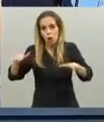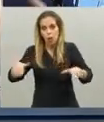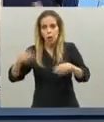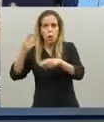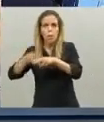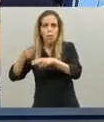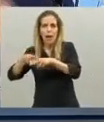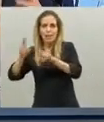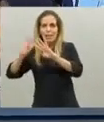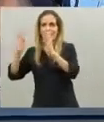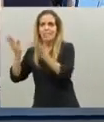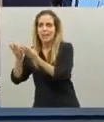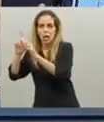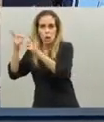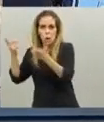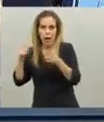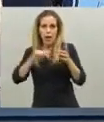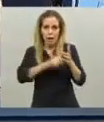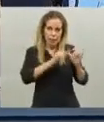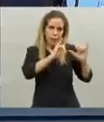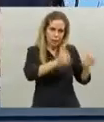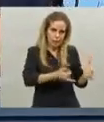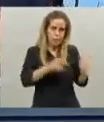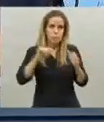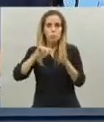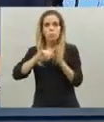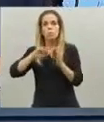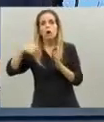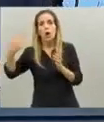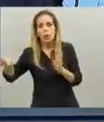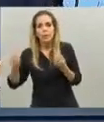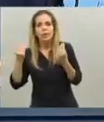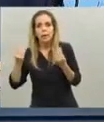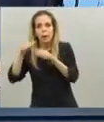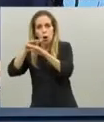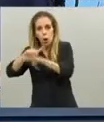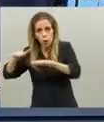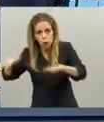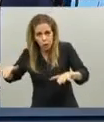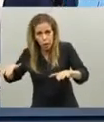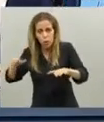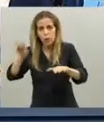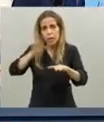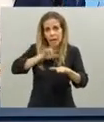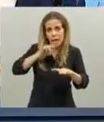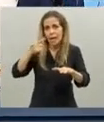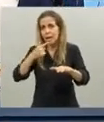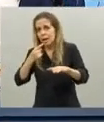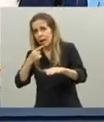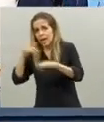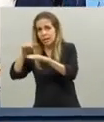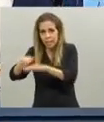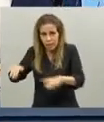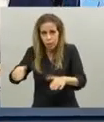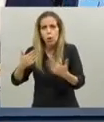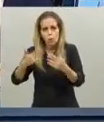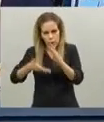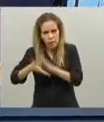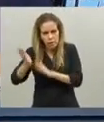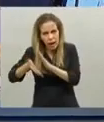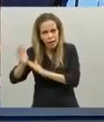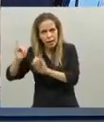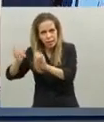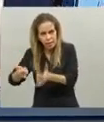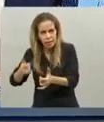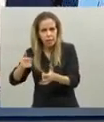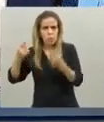plazas cerradas es distinto entonces lo que vamos a hacer es que los niños y niñas los chicos y chicas puedan salir con los papás y con